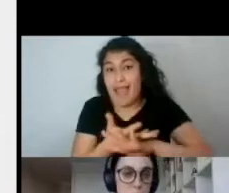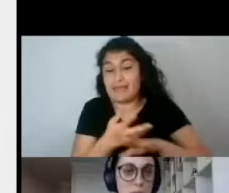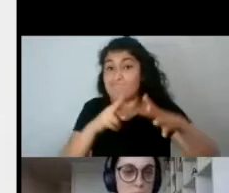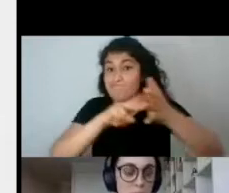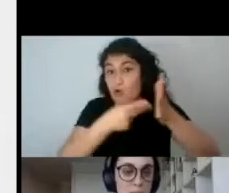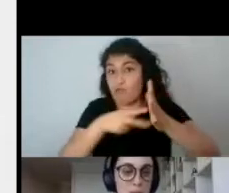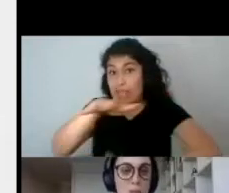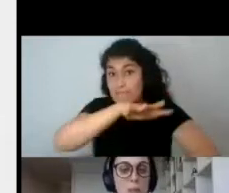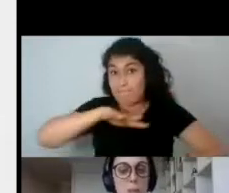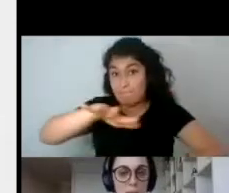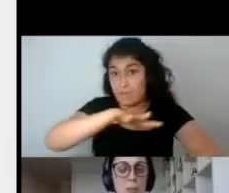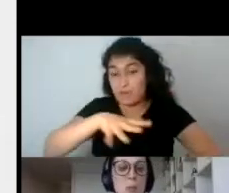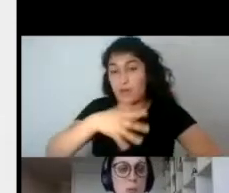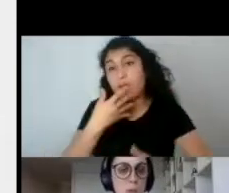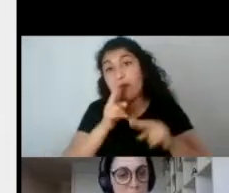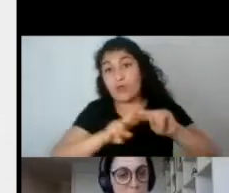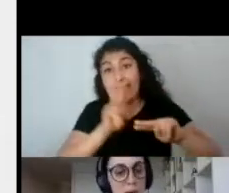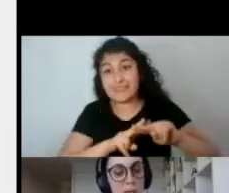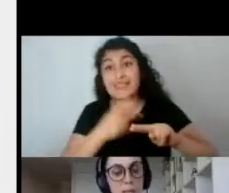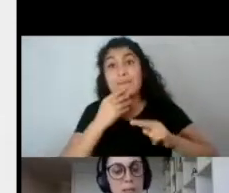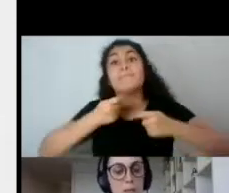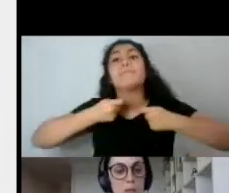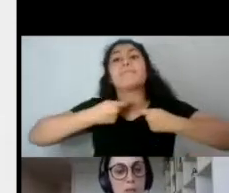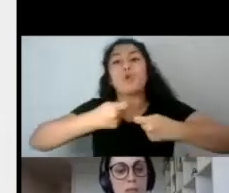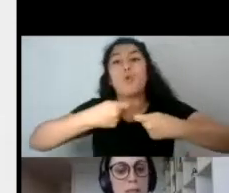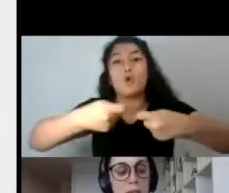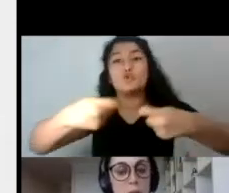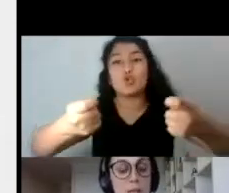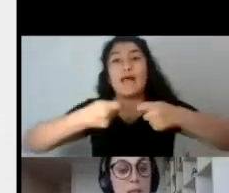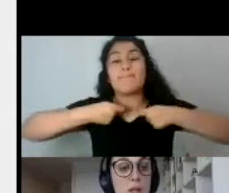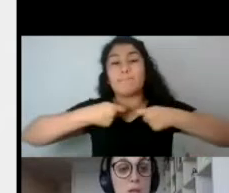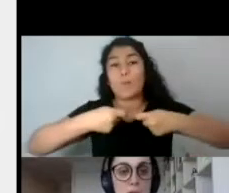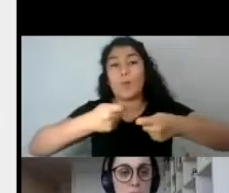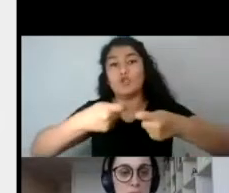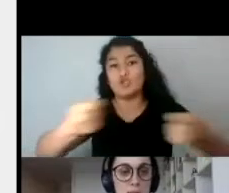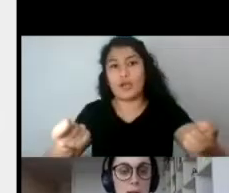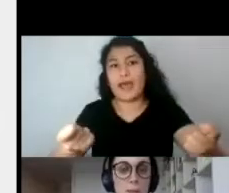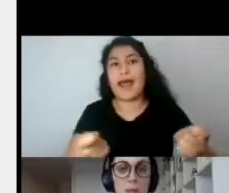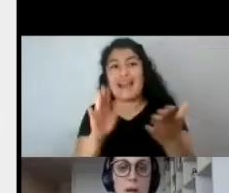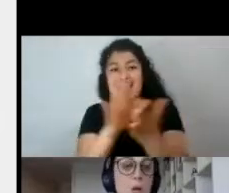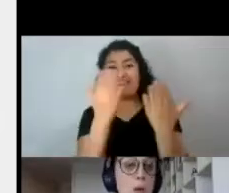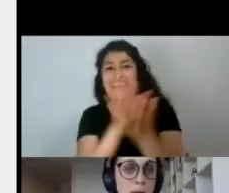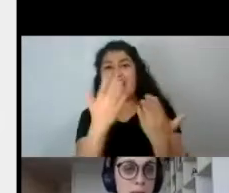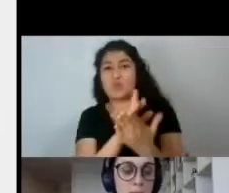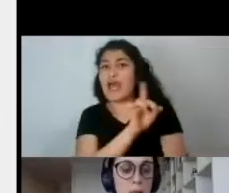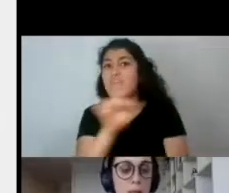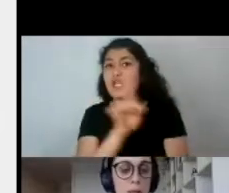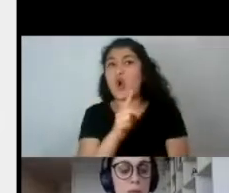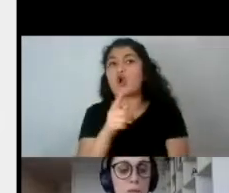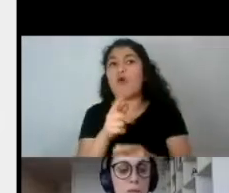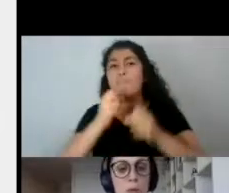producir, sino que también para promocionar una literatura adolescente juvenil que no sea sexista. ¿Algunas de estas